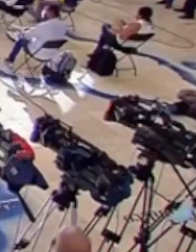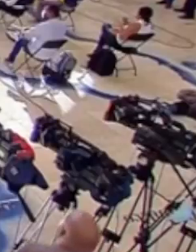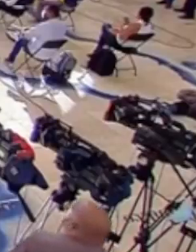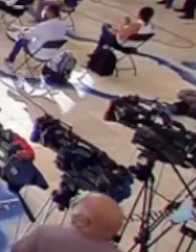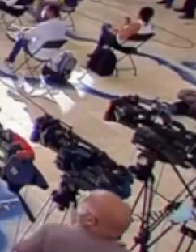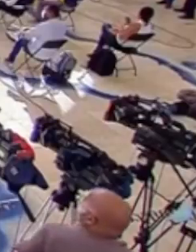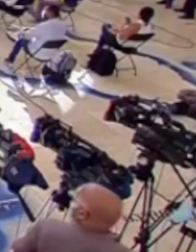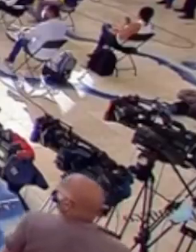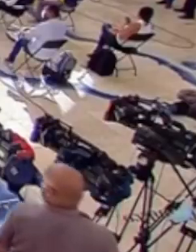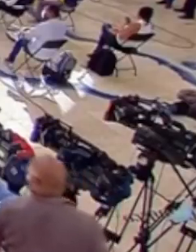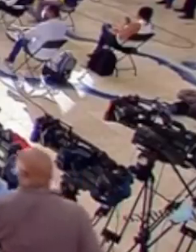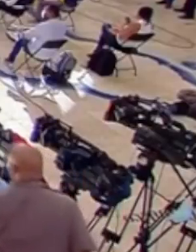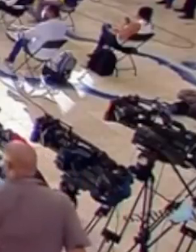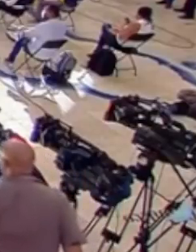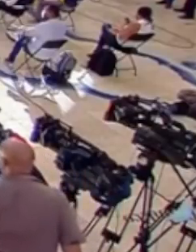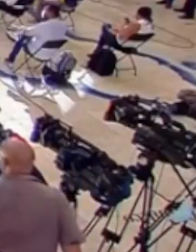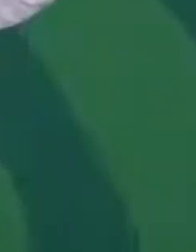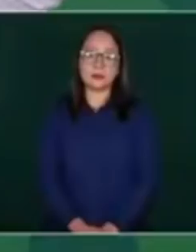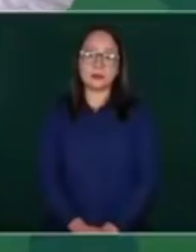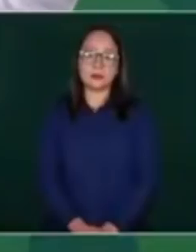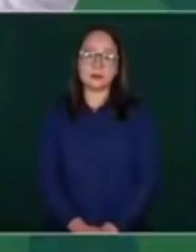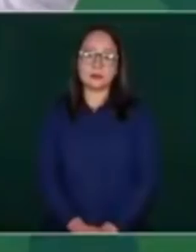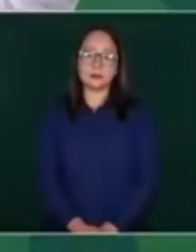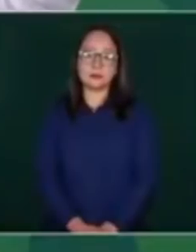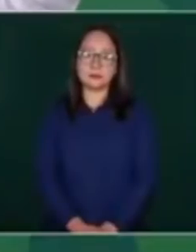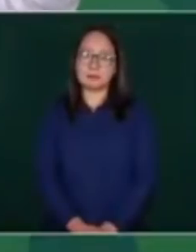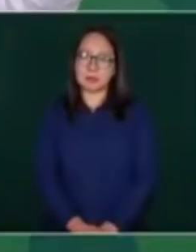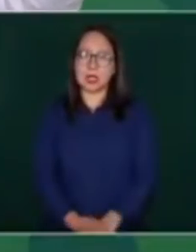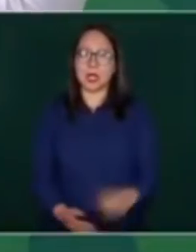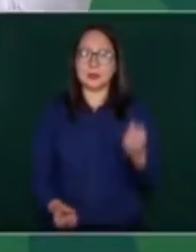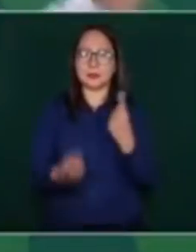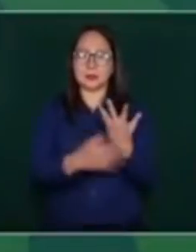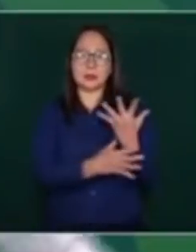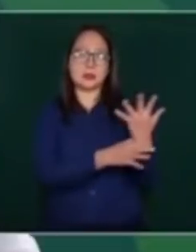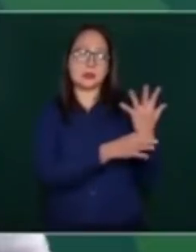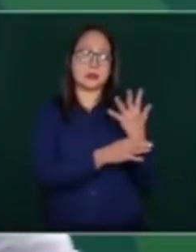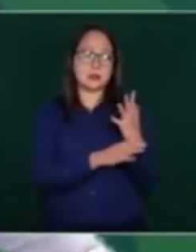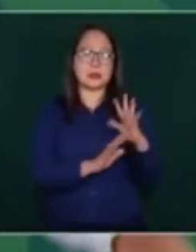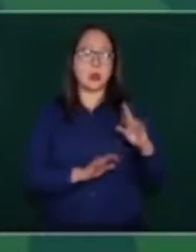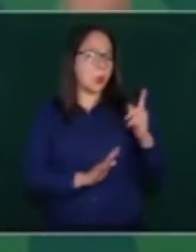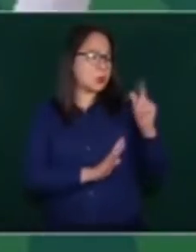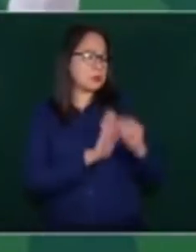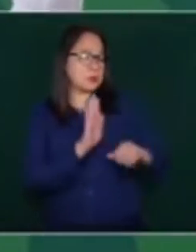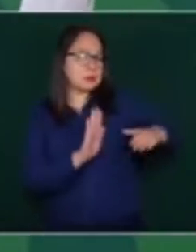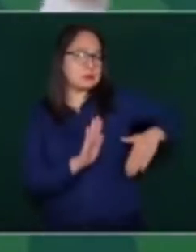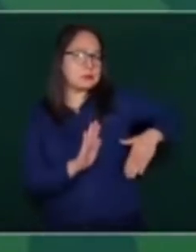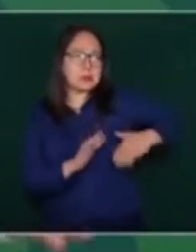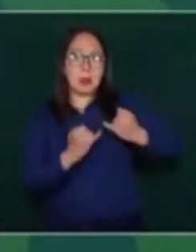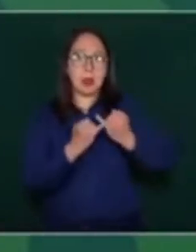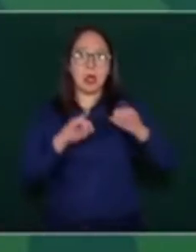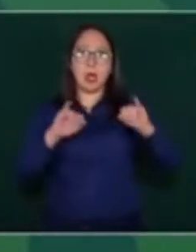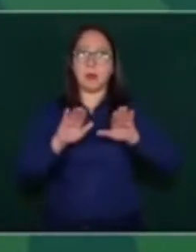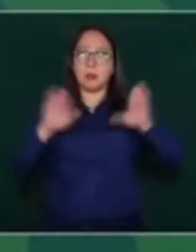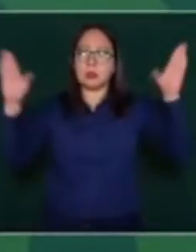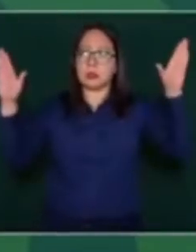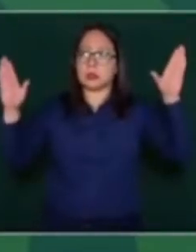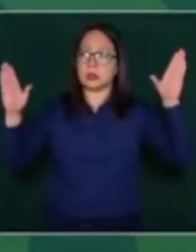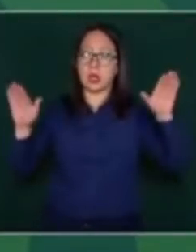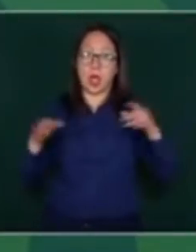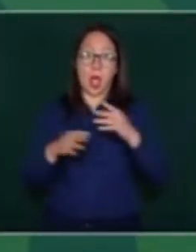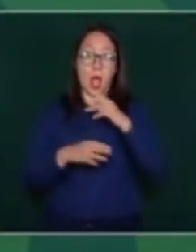Siempre, en cualquier obra, son procesos,